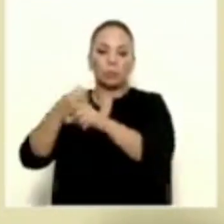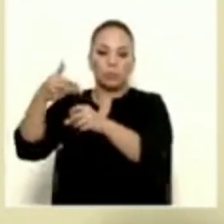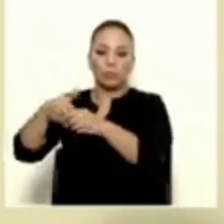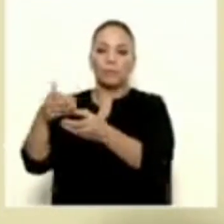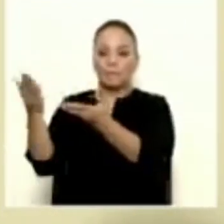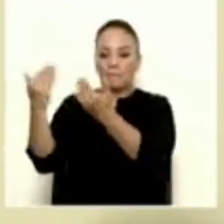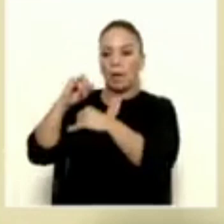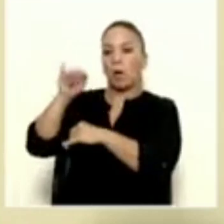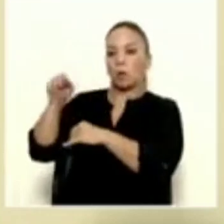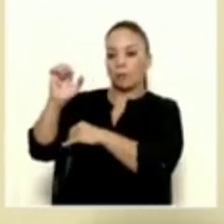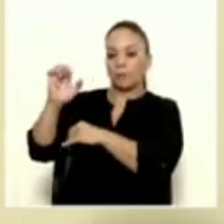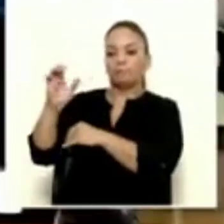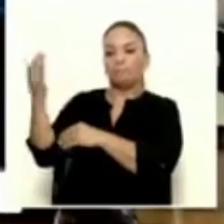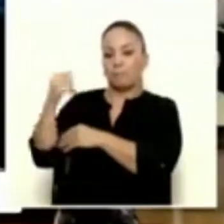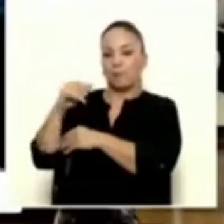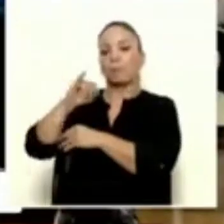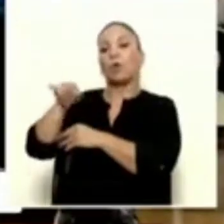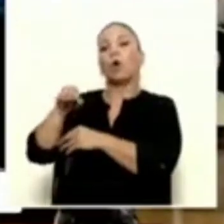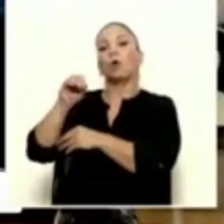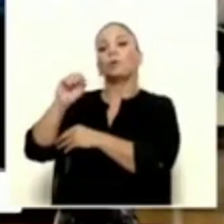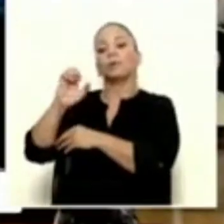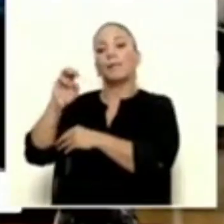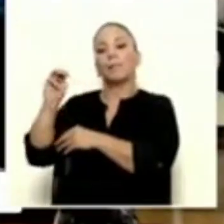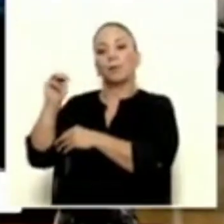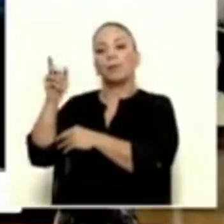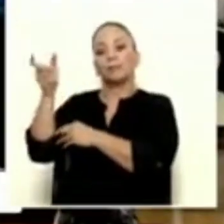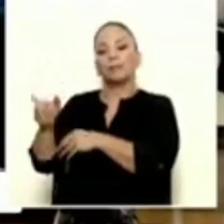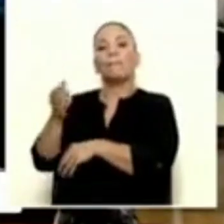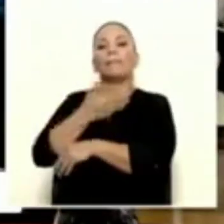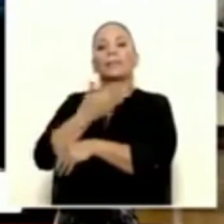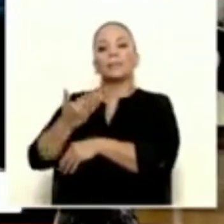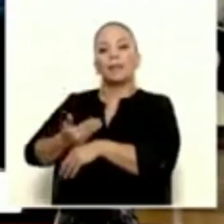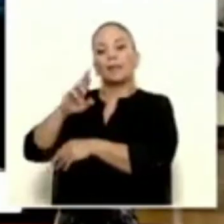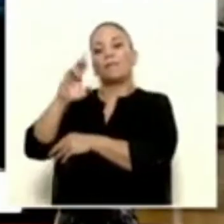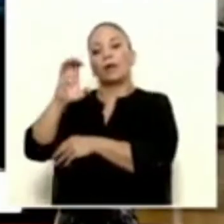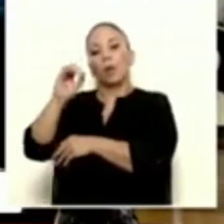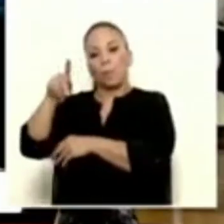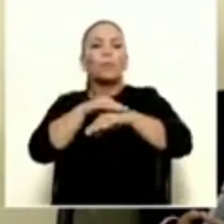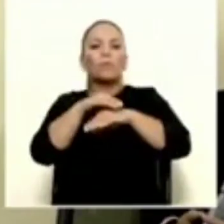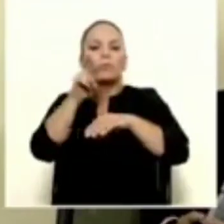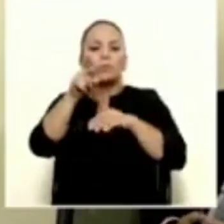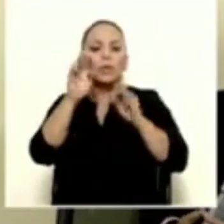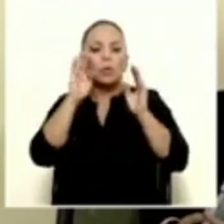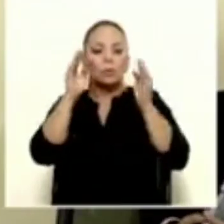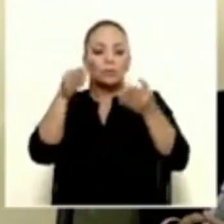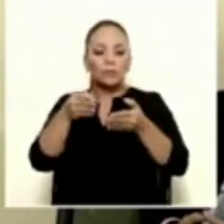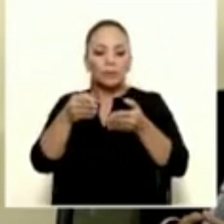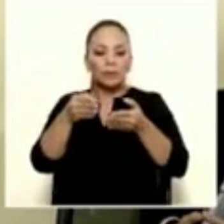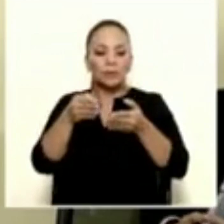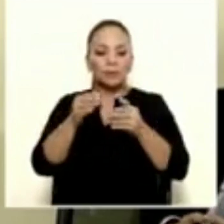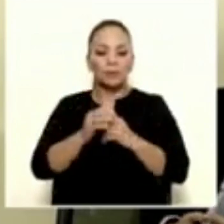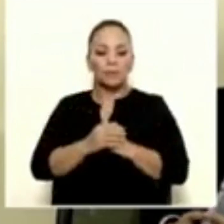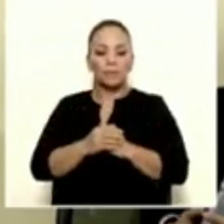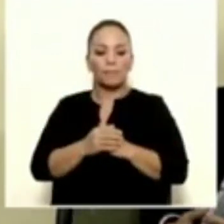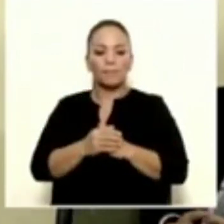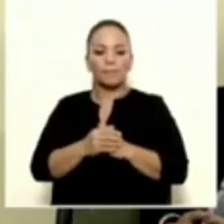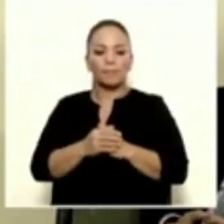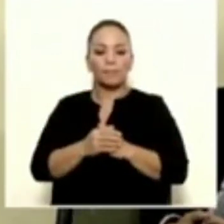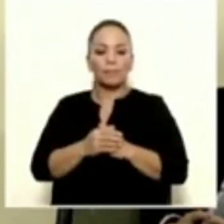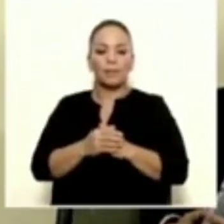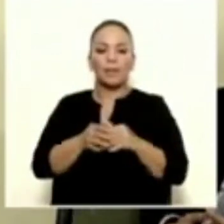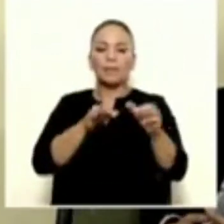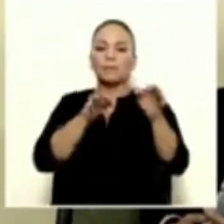Venga, don José. Don José Manuel es el presidente ejecutivo de Recope, como ustedes saben. ¿Qué va a haber un aumento tan